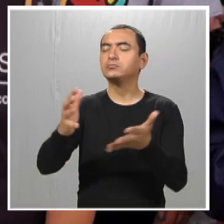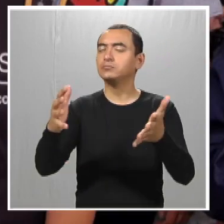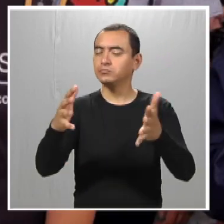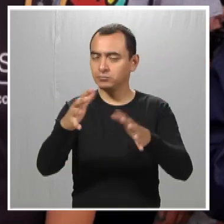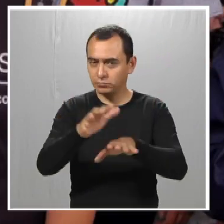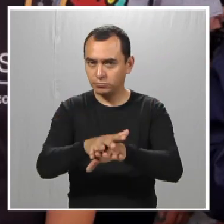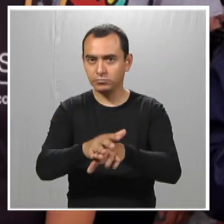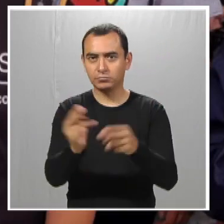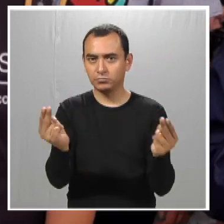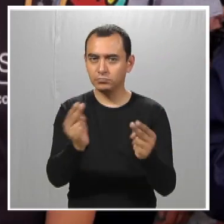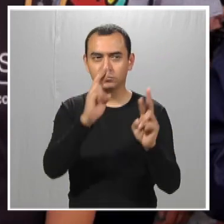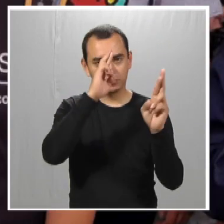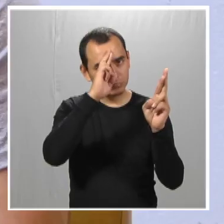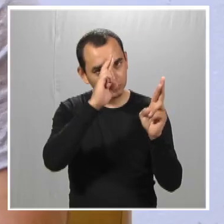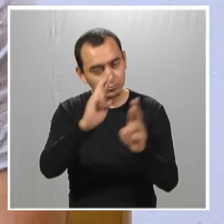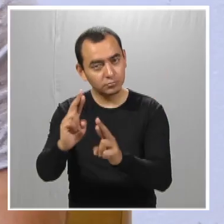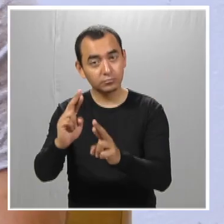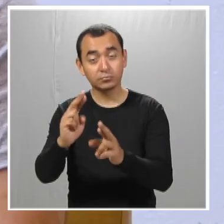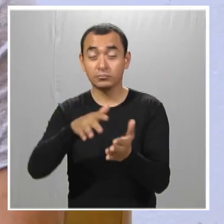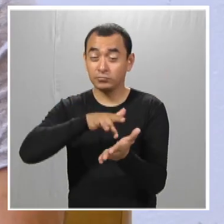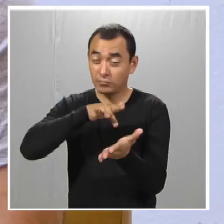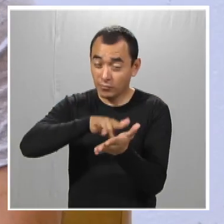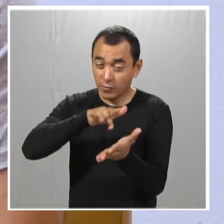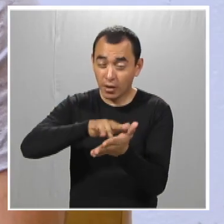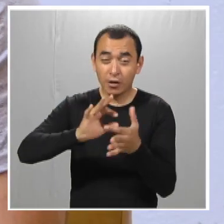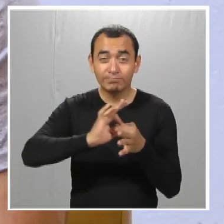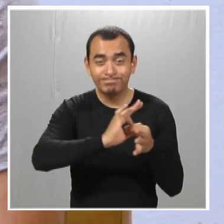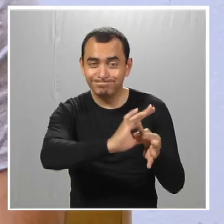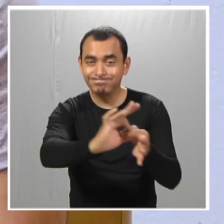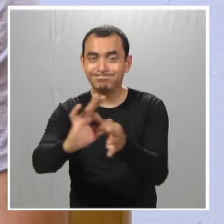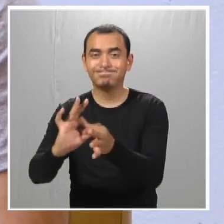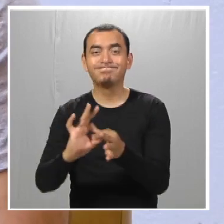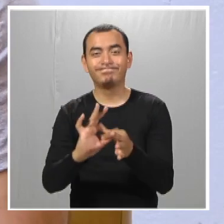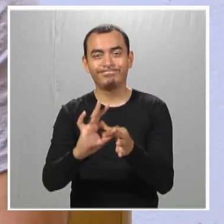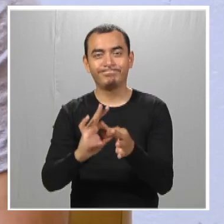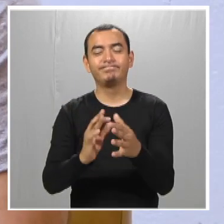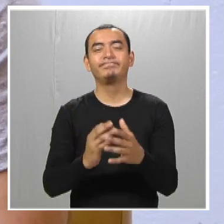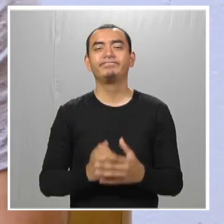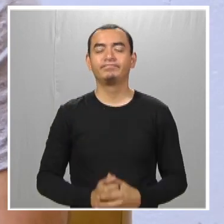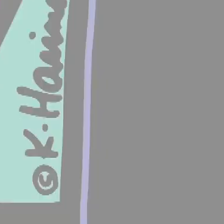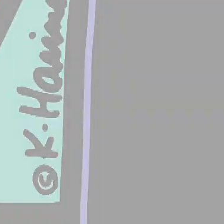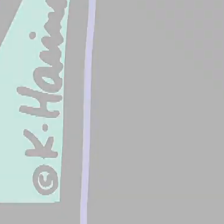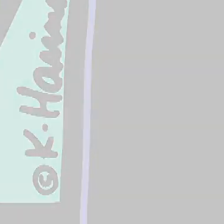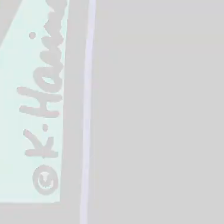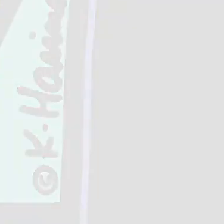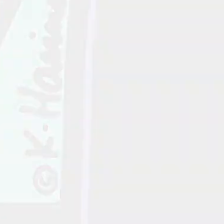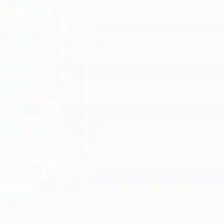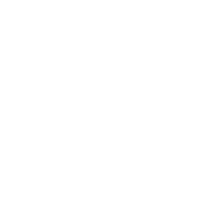que sean más incluyentes y, pues, nos apoyemos todos como sociedad.